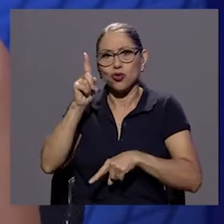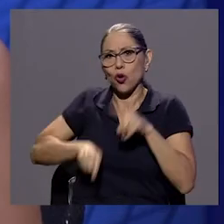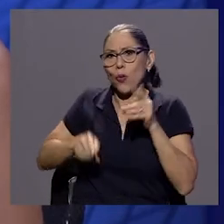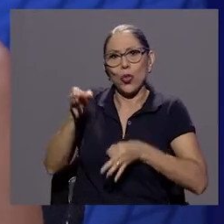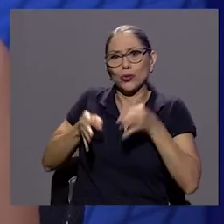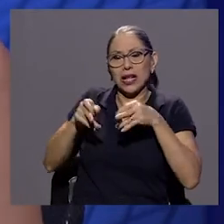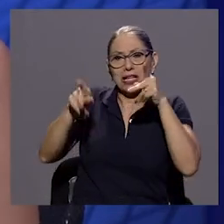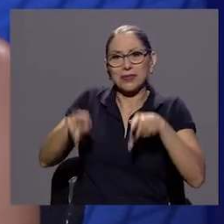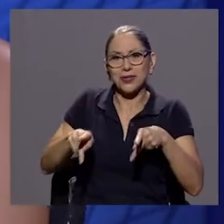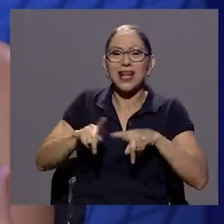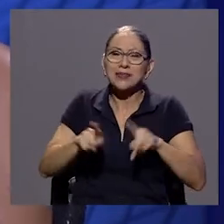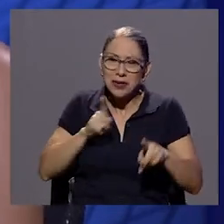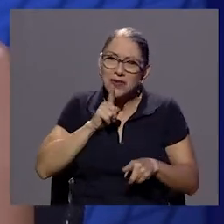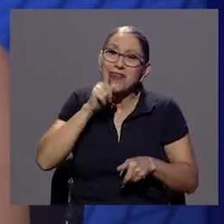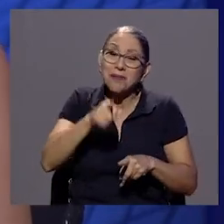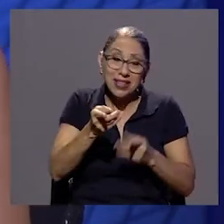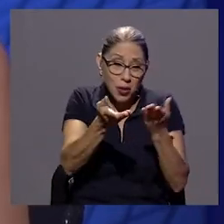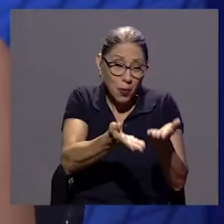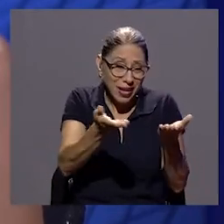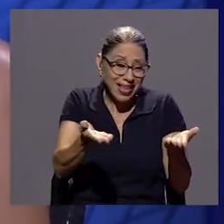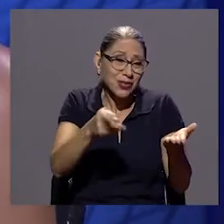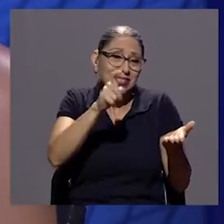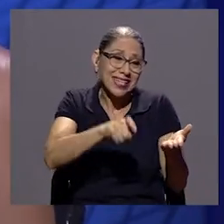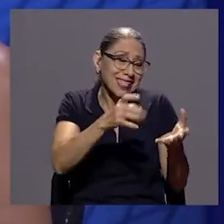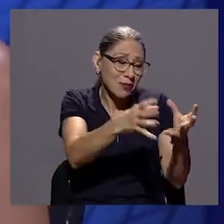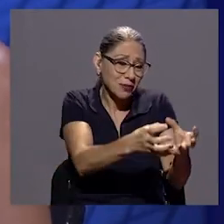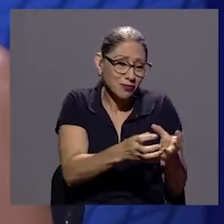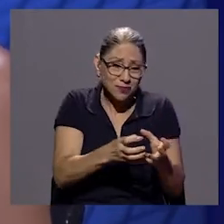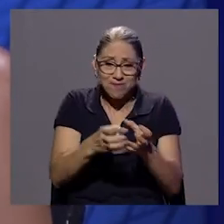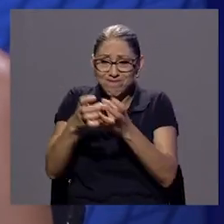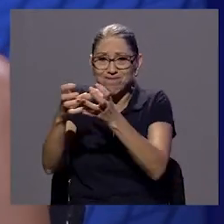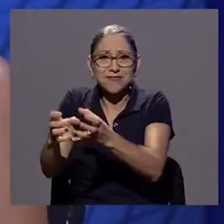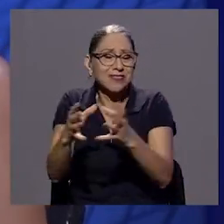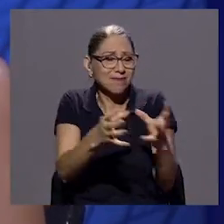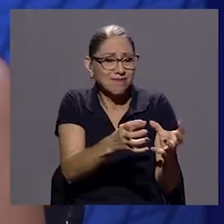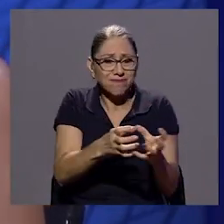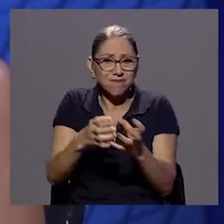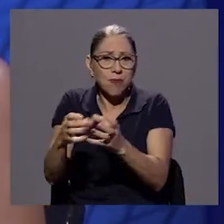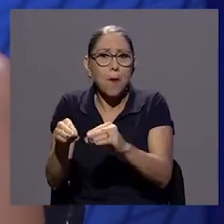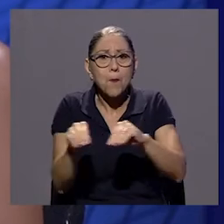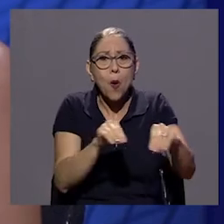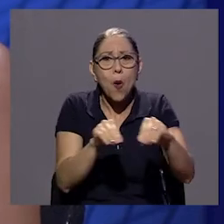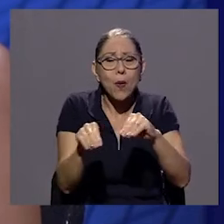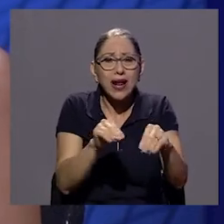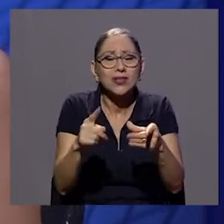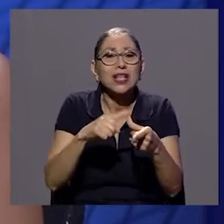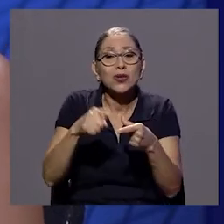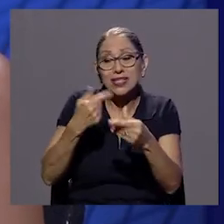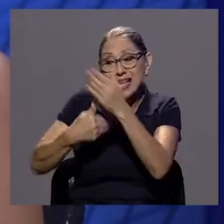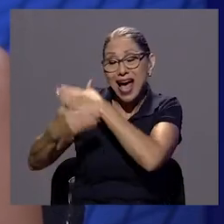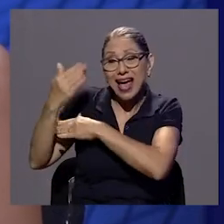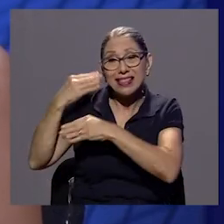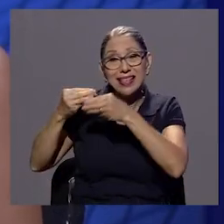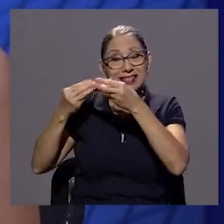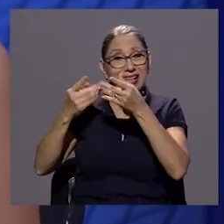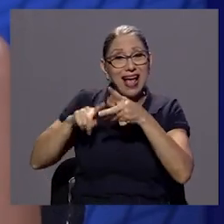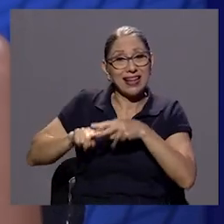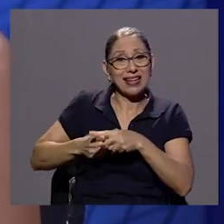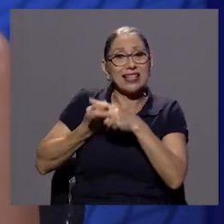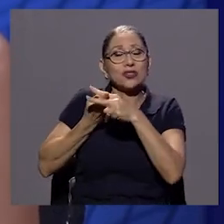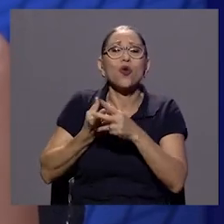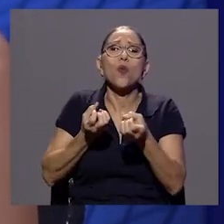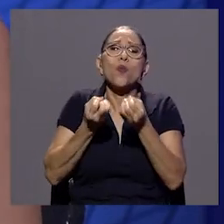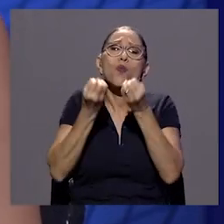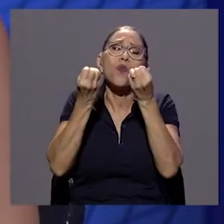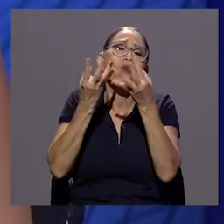digo mucho desplazamiento de los objetos hubo mucha pérdida de información arqueológica al inicio ¿verdad? también y todo eso